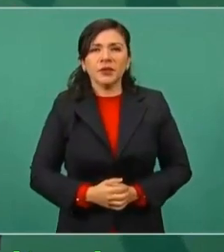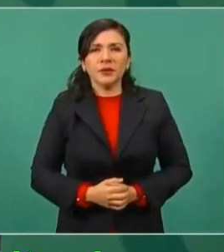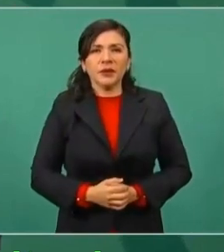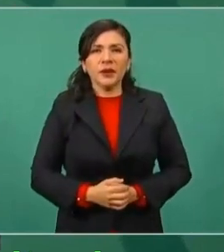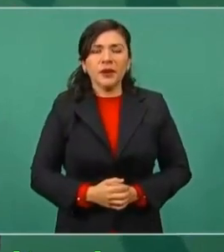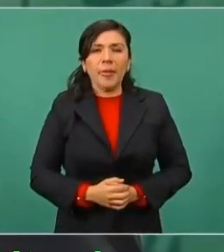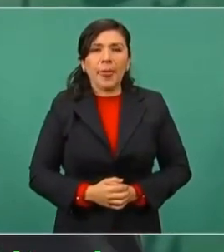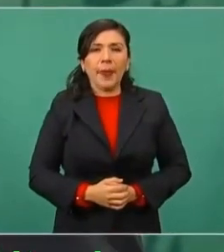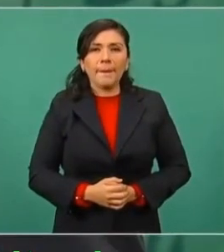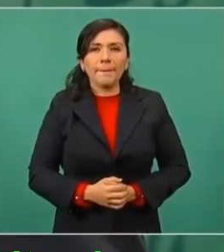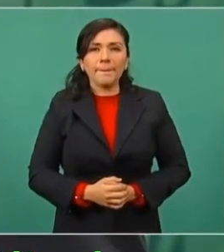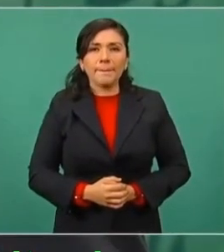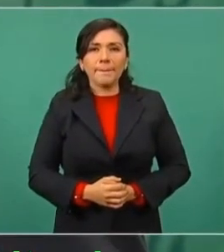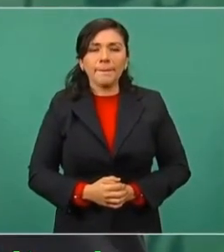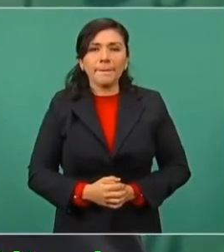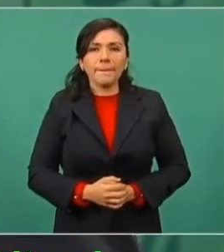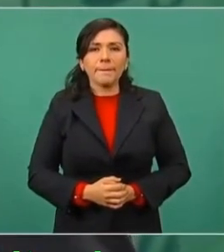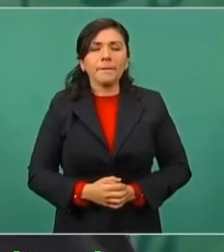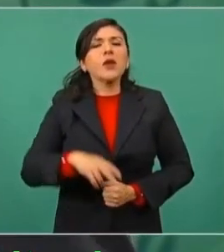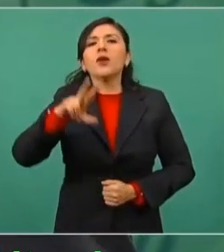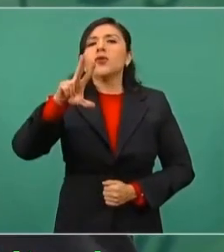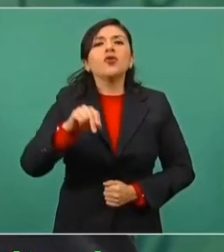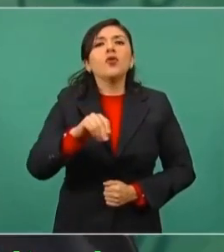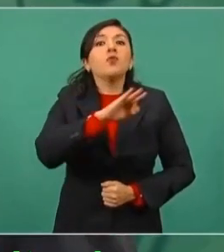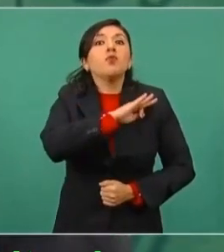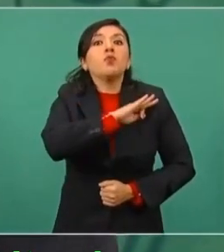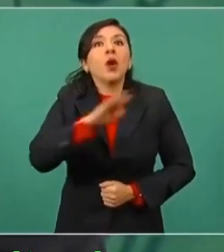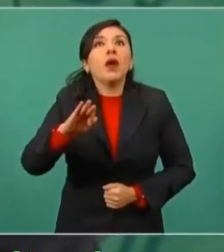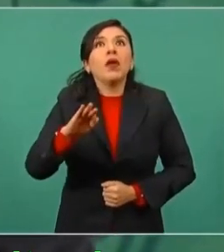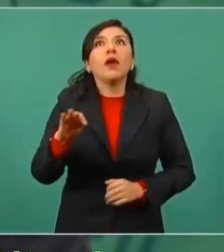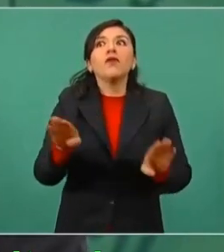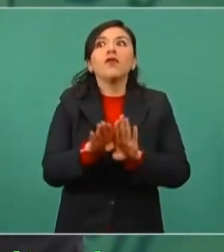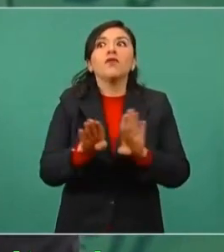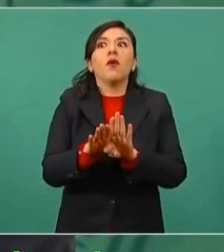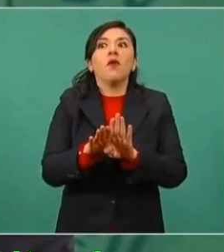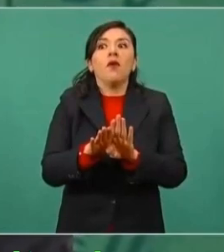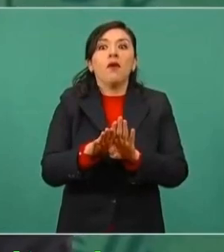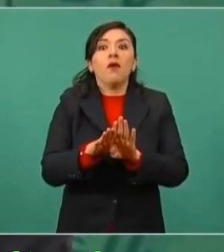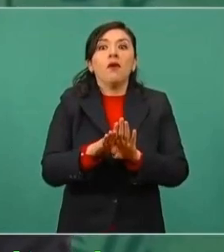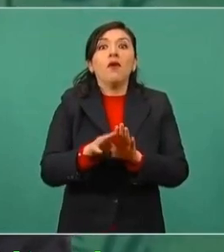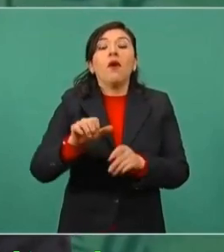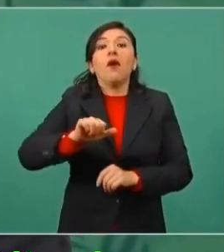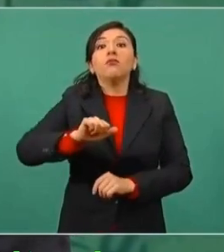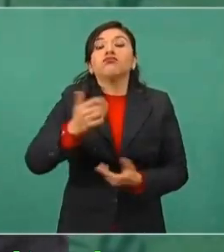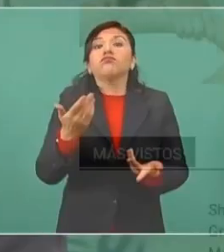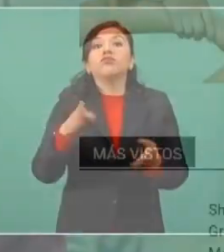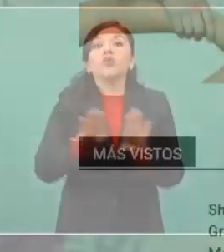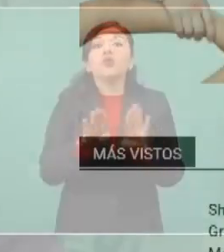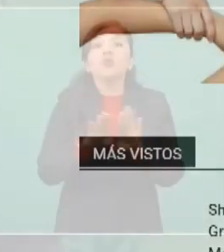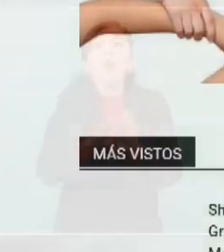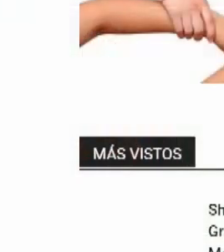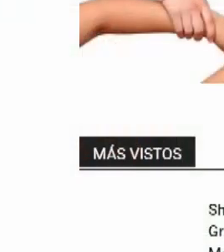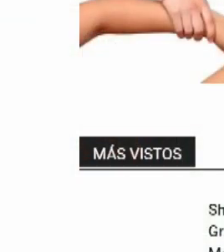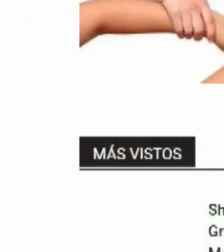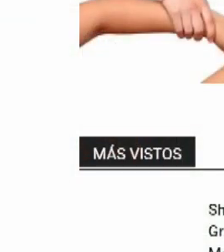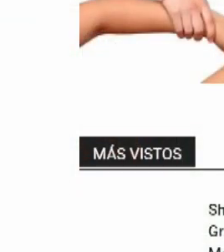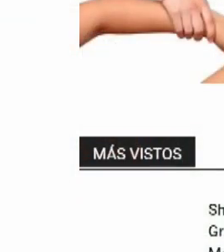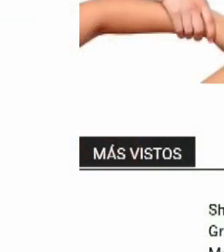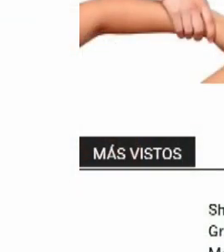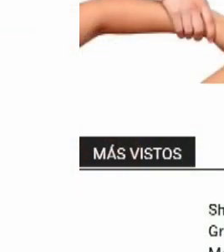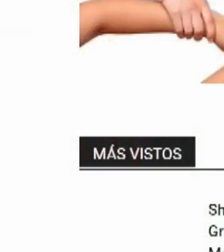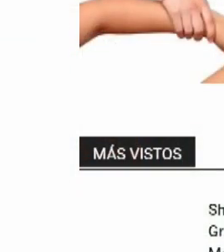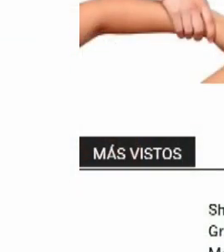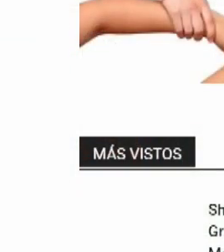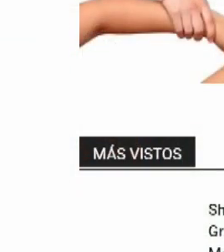No se permite que ninguna fuerza extranjera